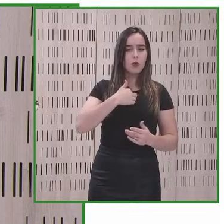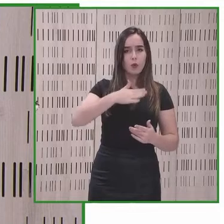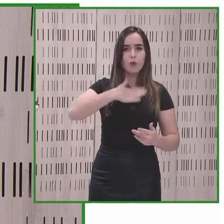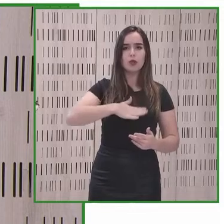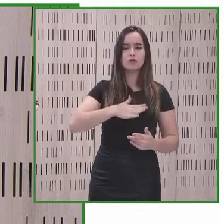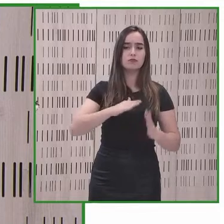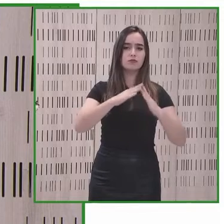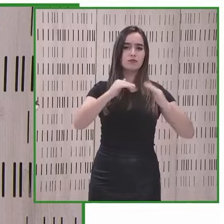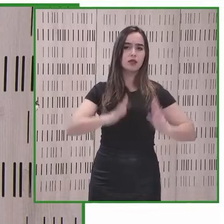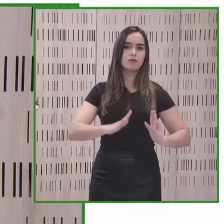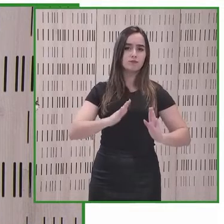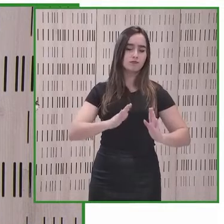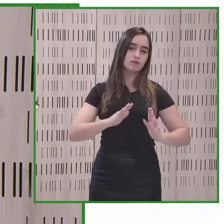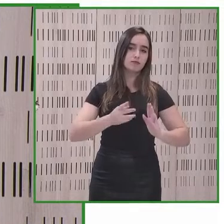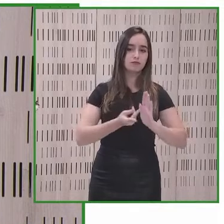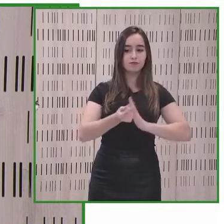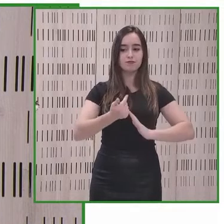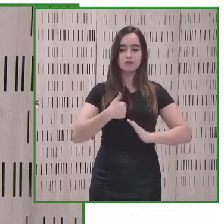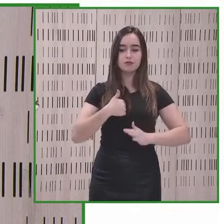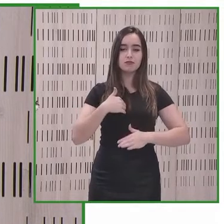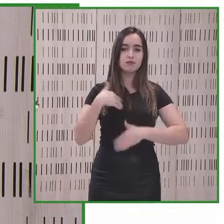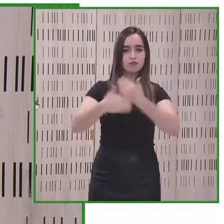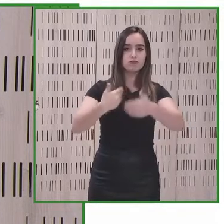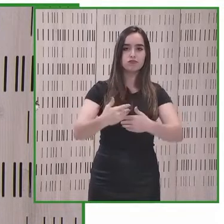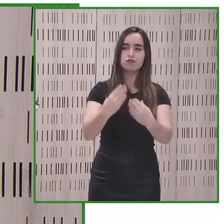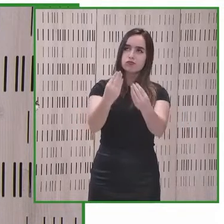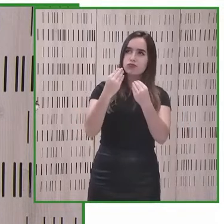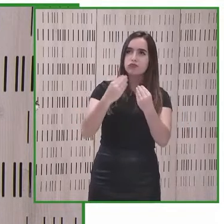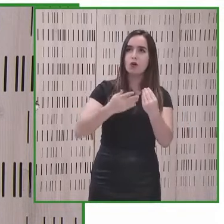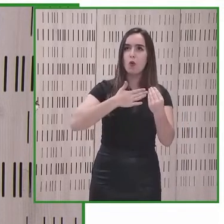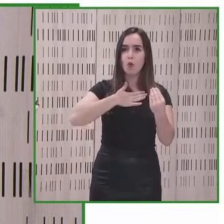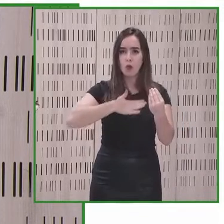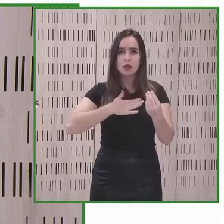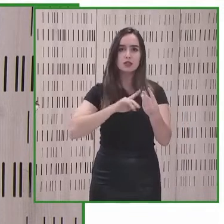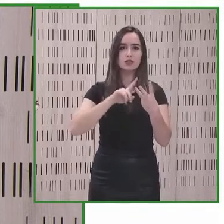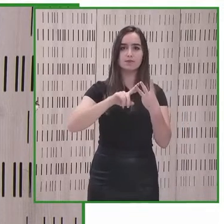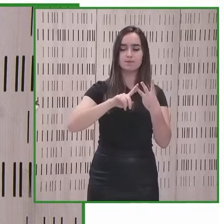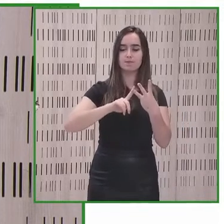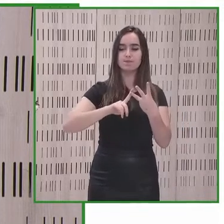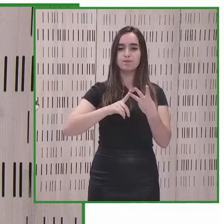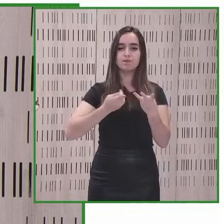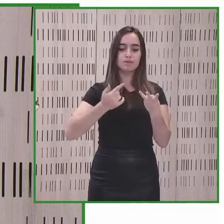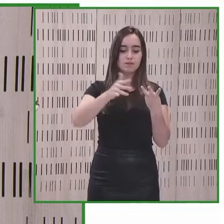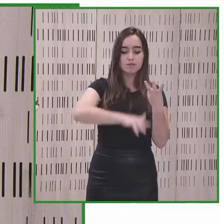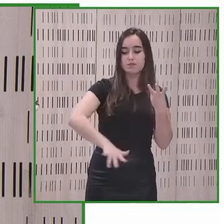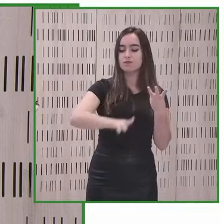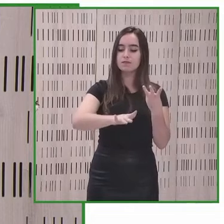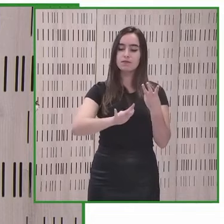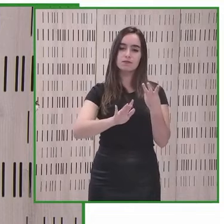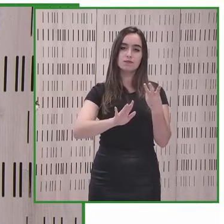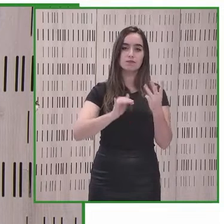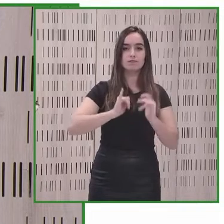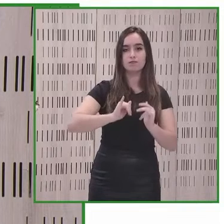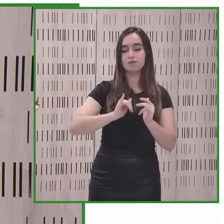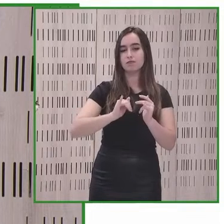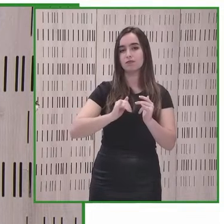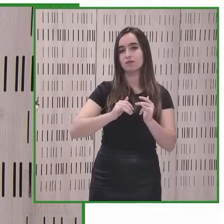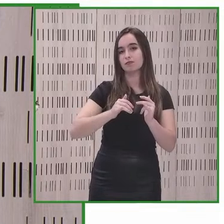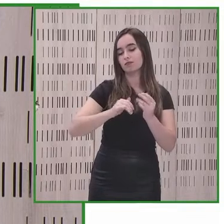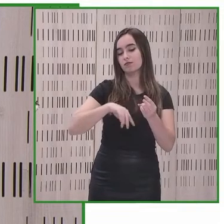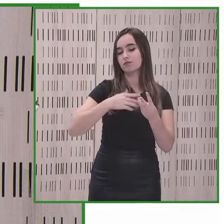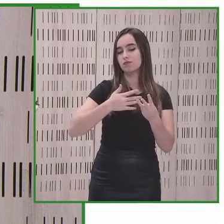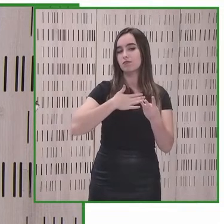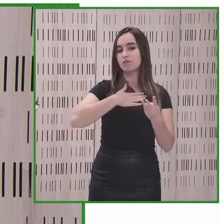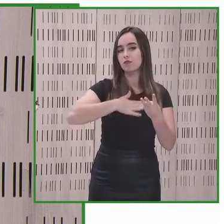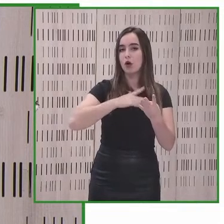eso es el principal motivo bien para trabajar para educarse para tener espacios de ocio para hacer vida en